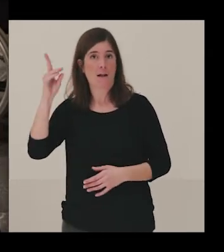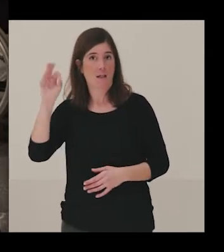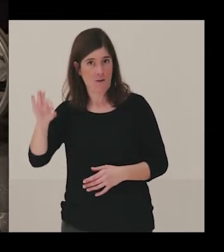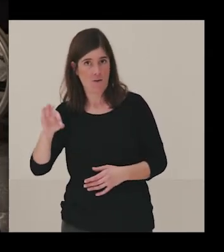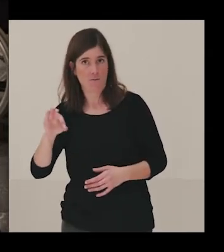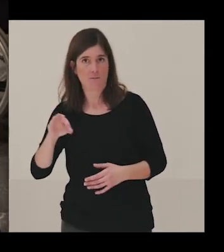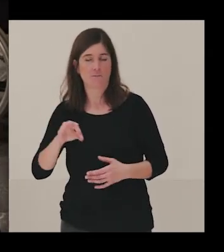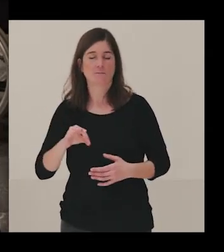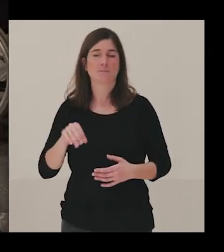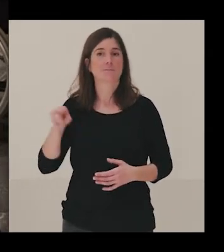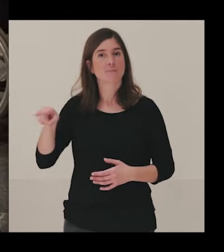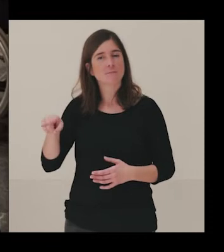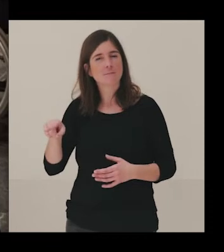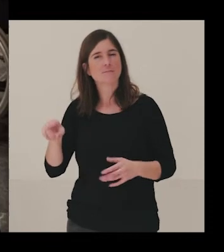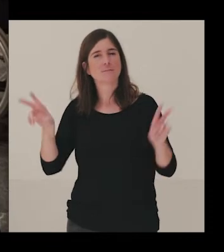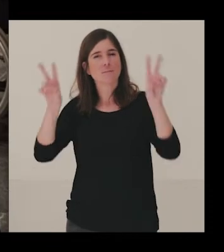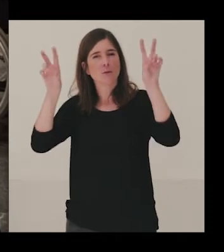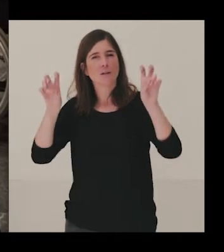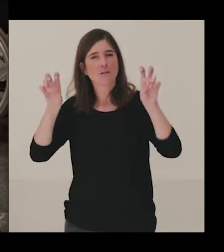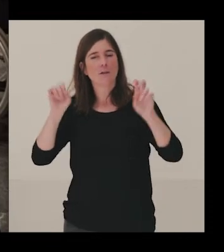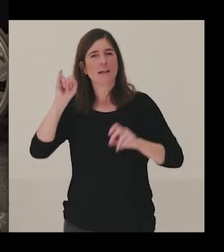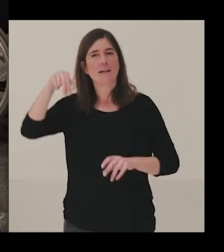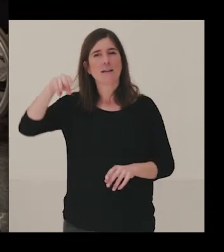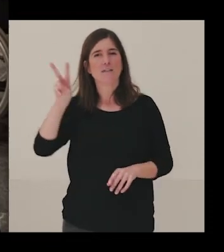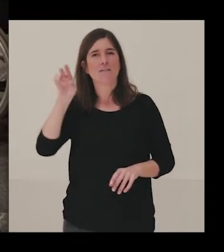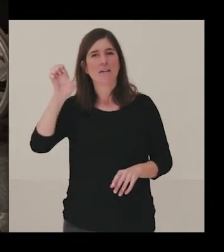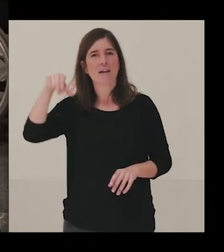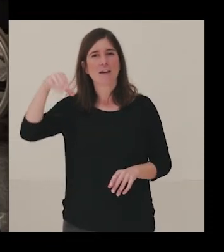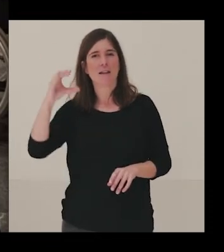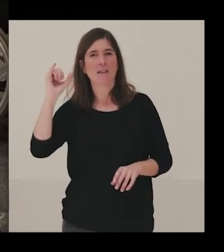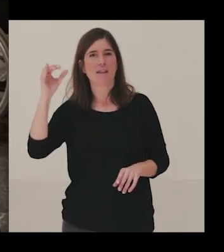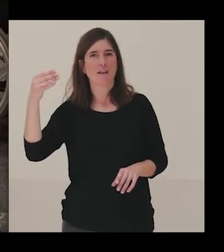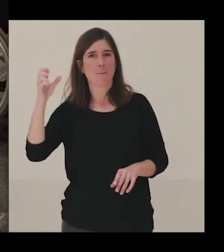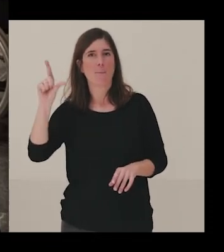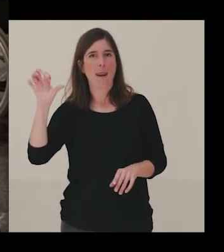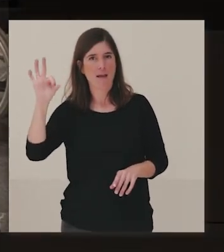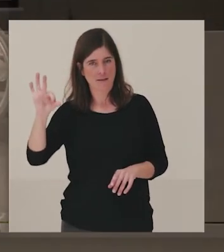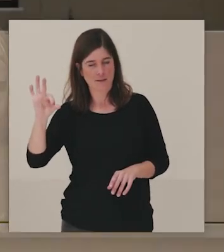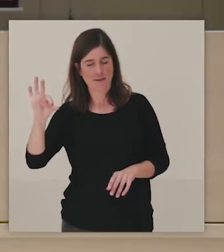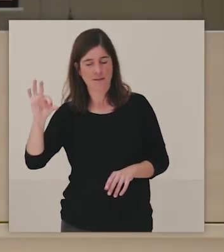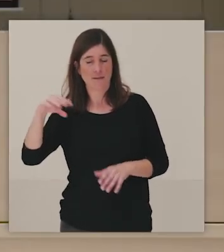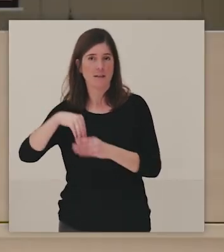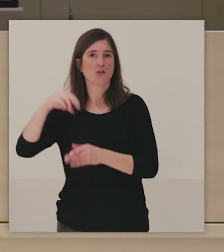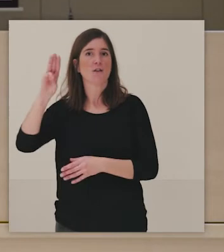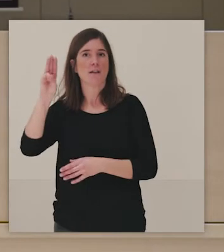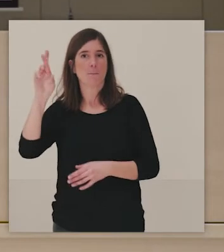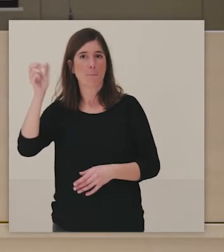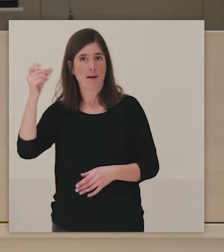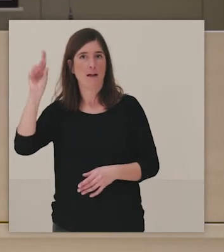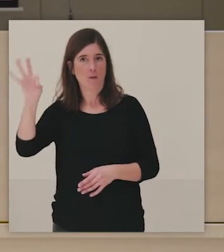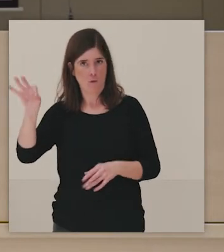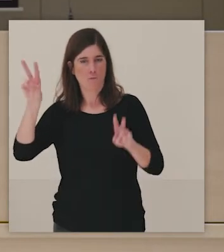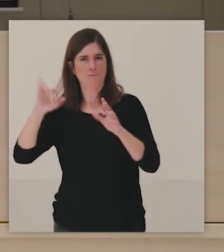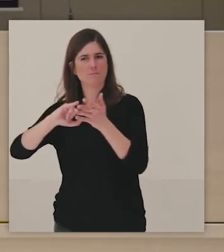lo ampliamos también a algunos colectivos en situación de vulnerabilidad. Invencibles en el